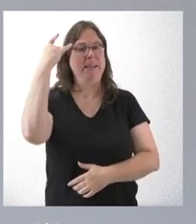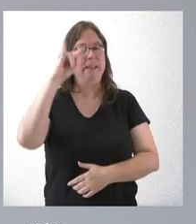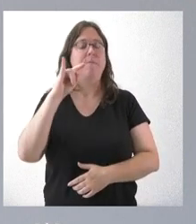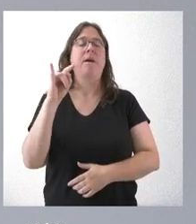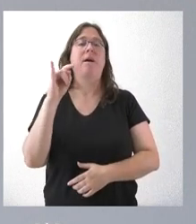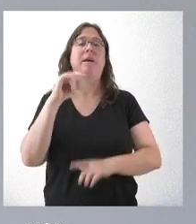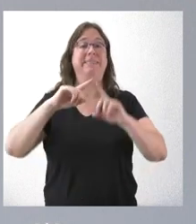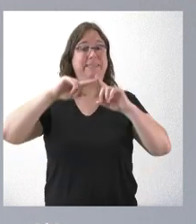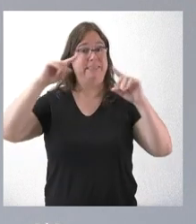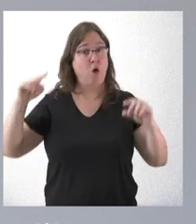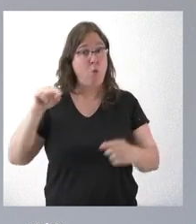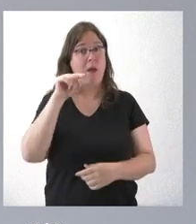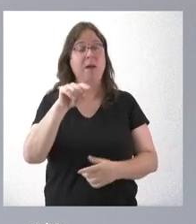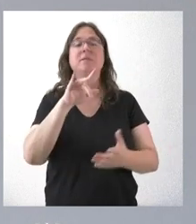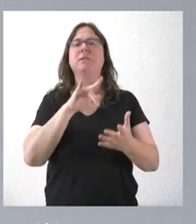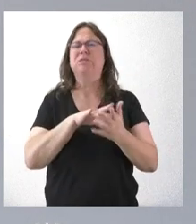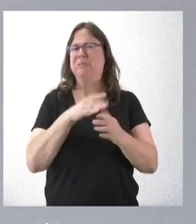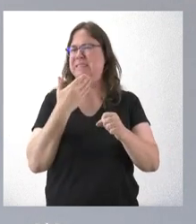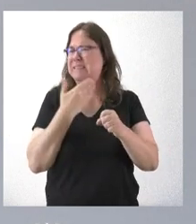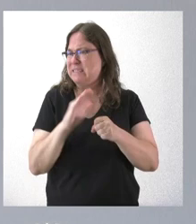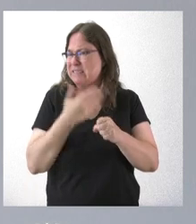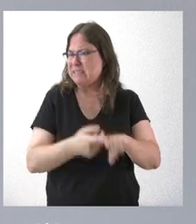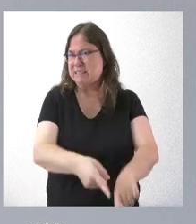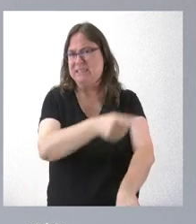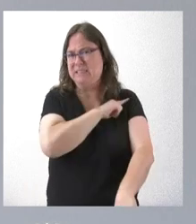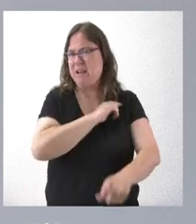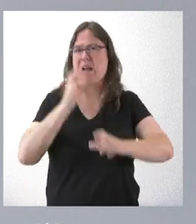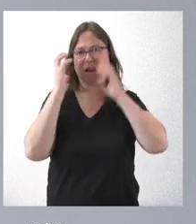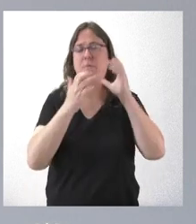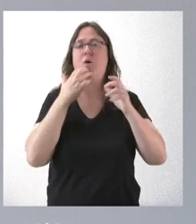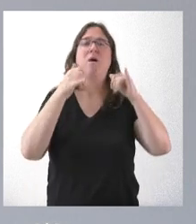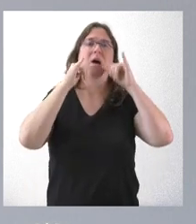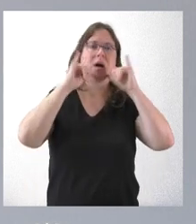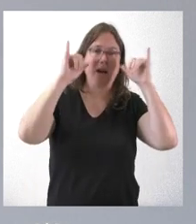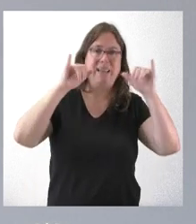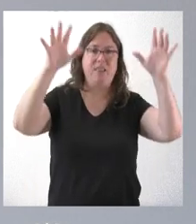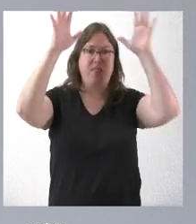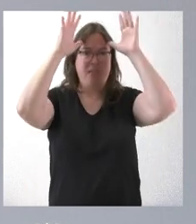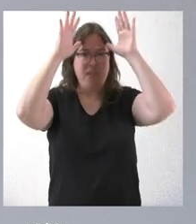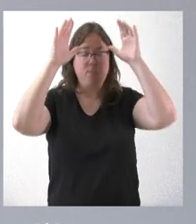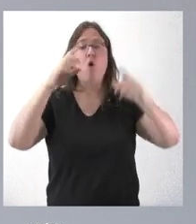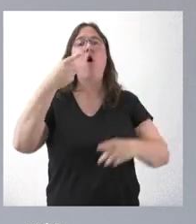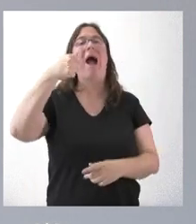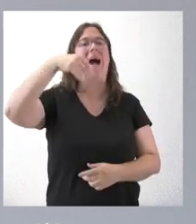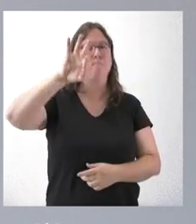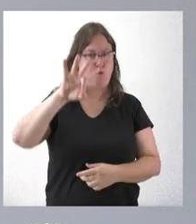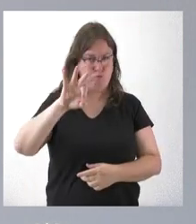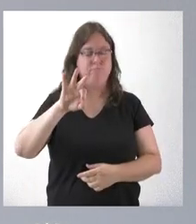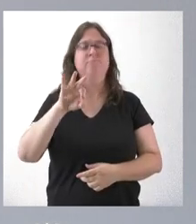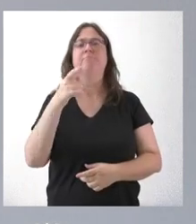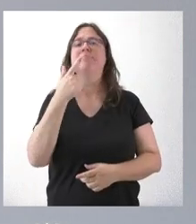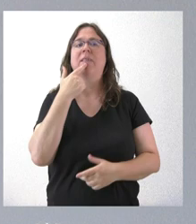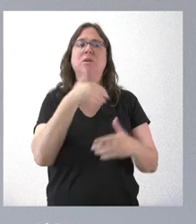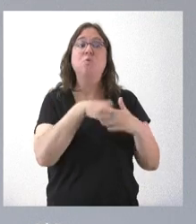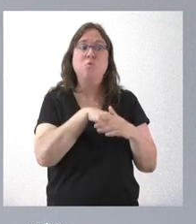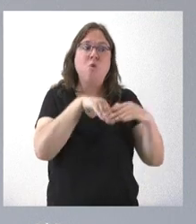una sobreabundancia de especies como el jabalí, el ciervo o el gamo, y que actúan como reservorios